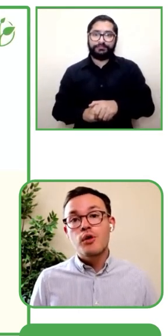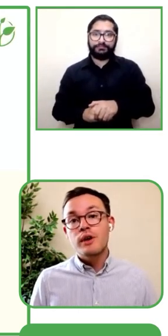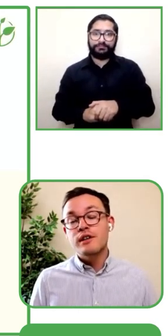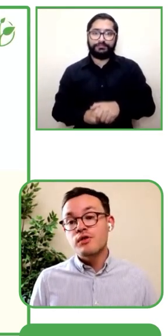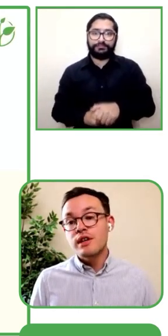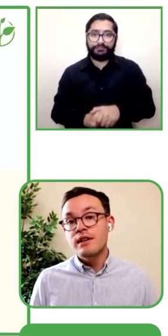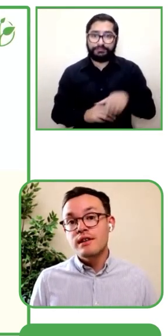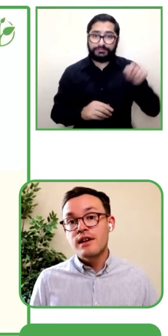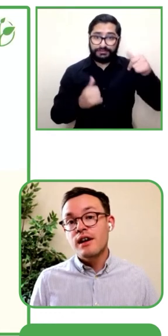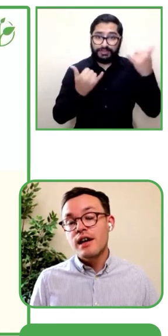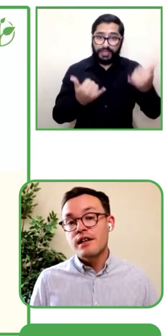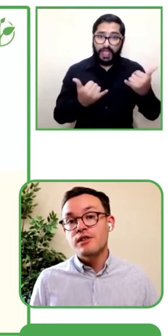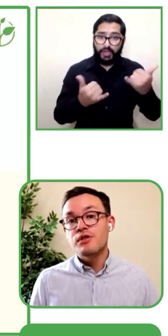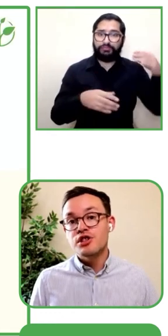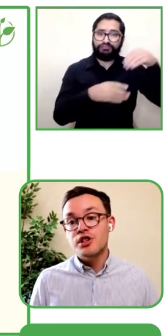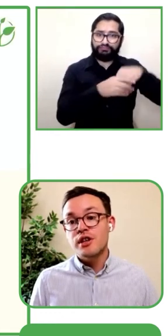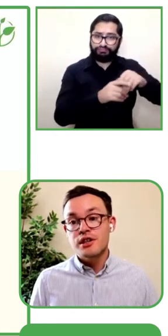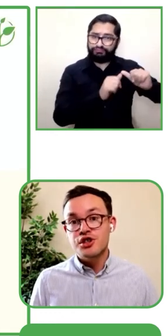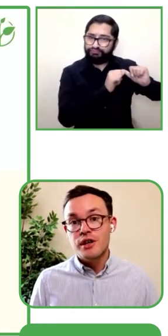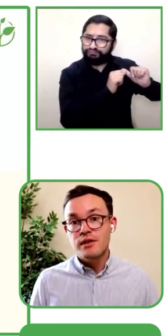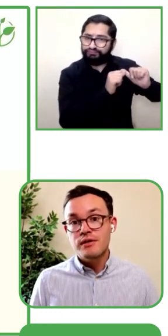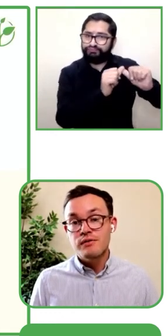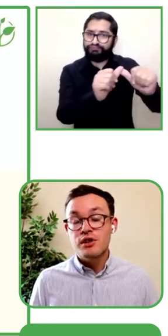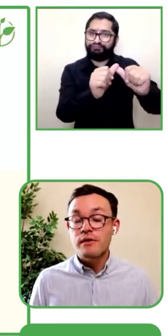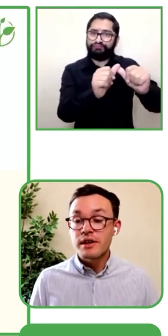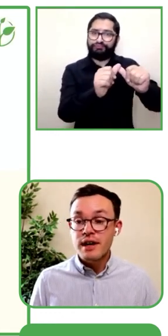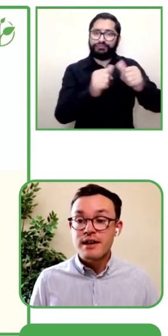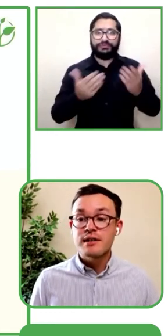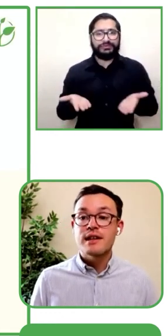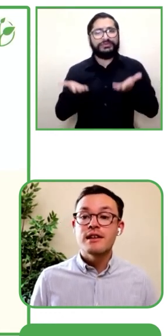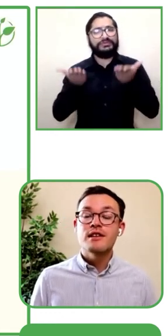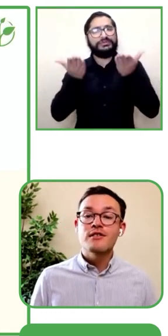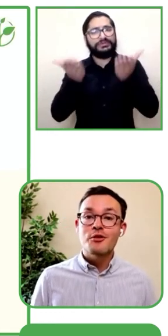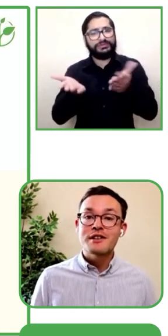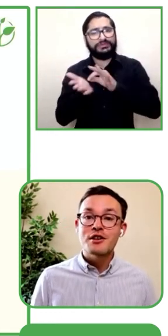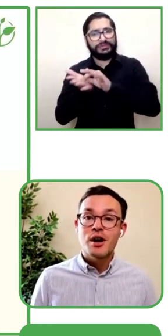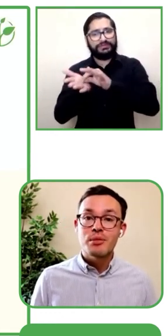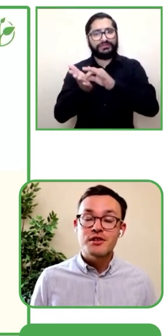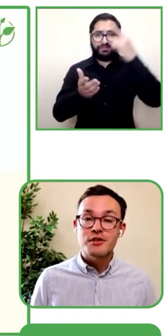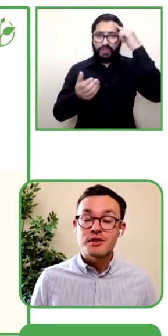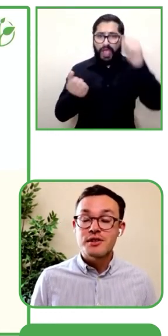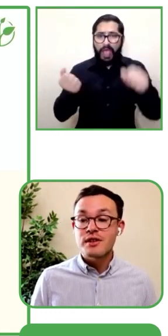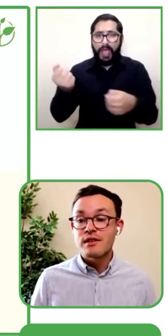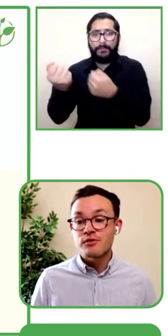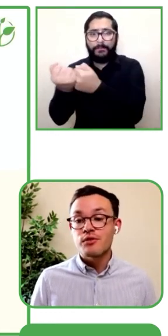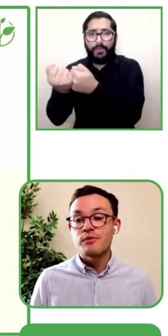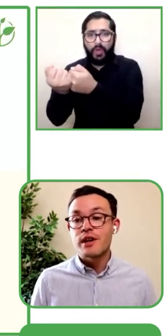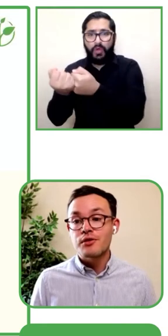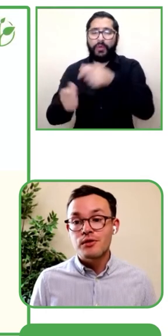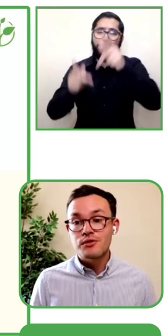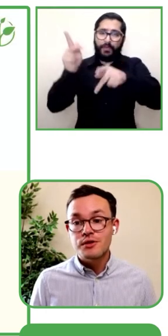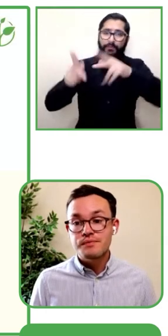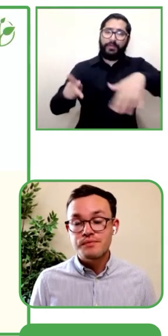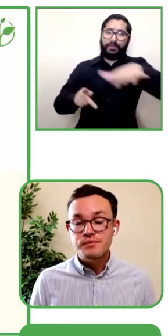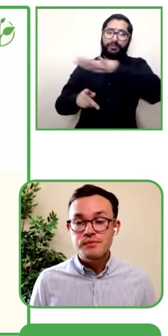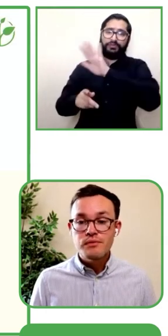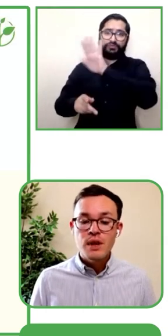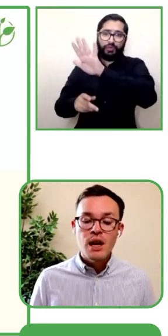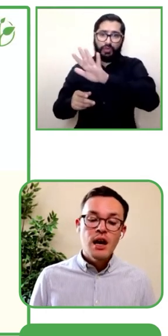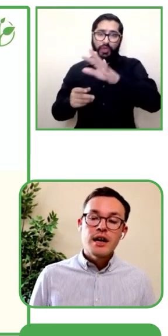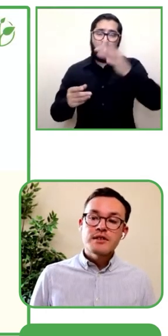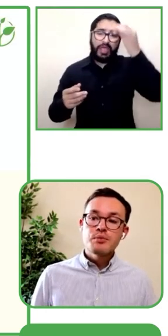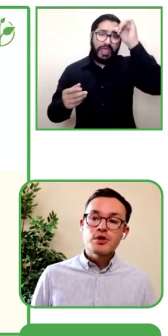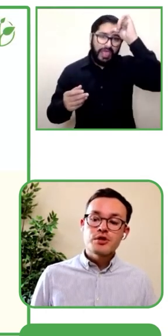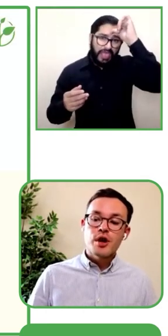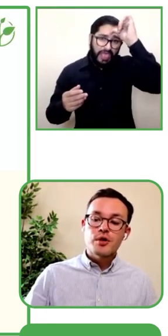recibimos apoyo de NORAD para ir a India, Indonesia y China, que es